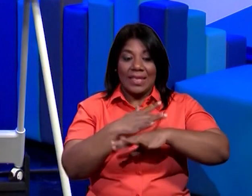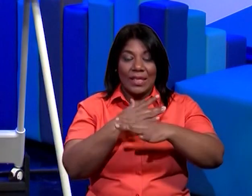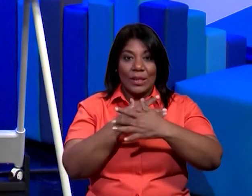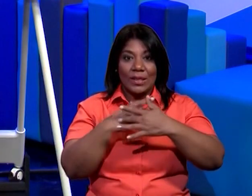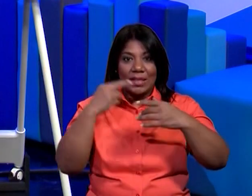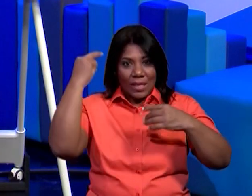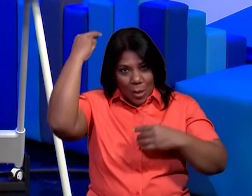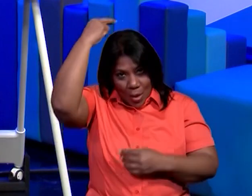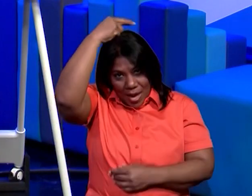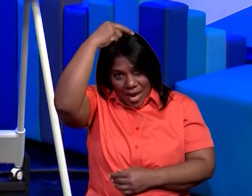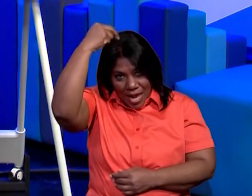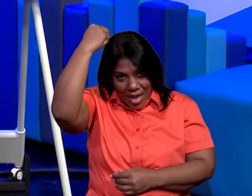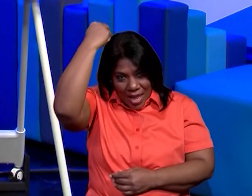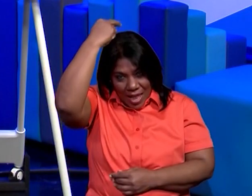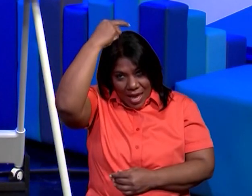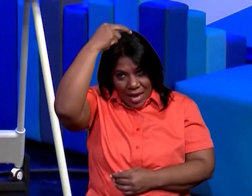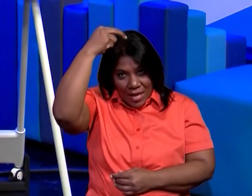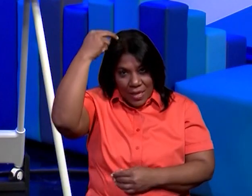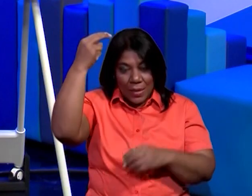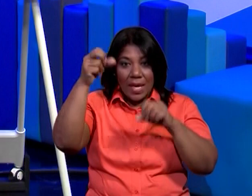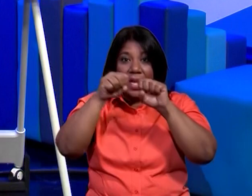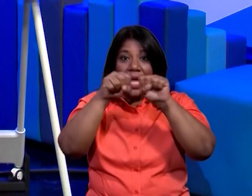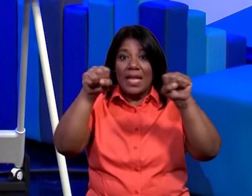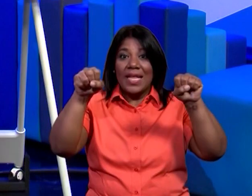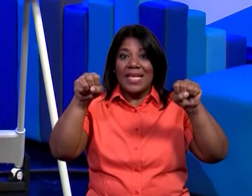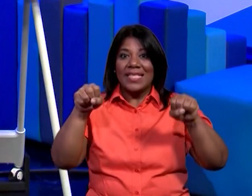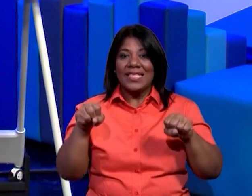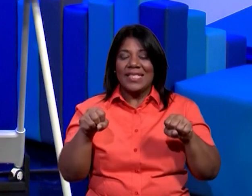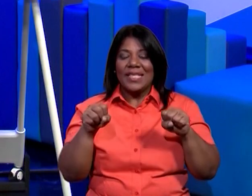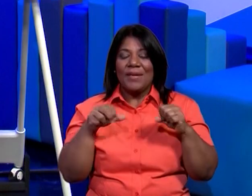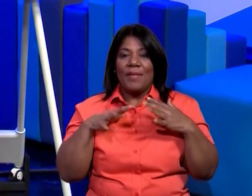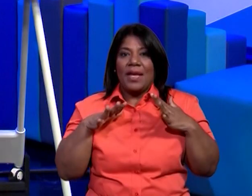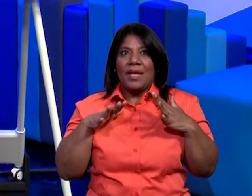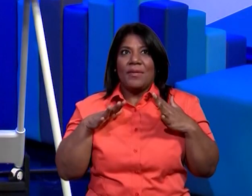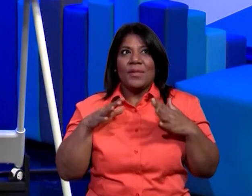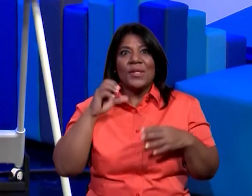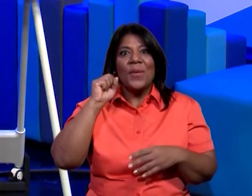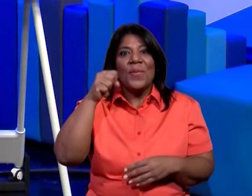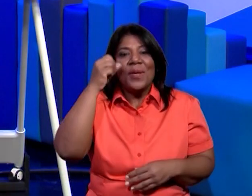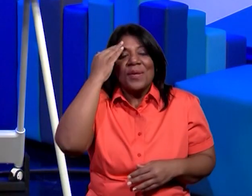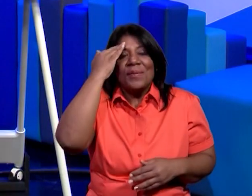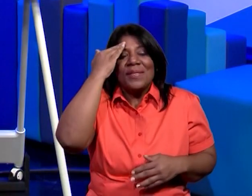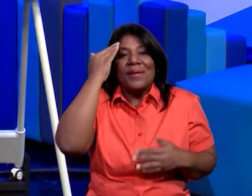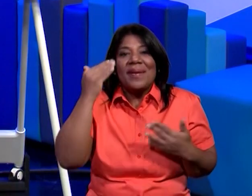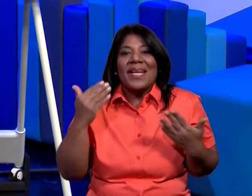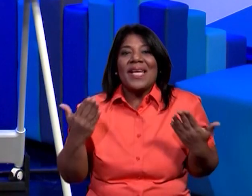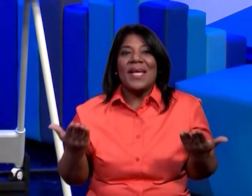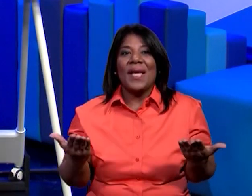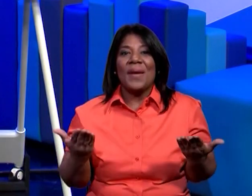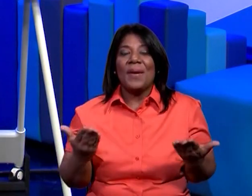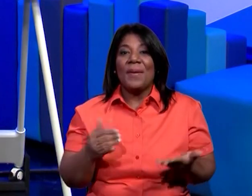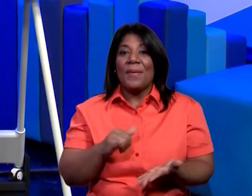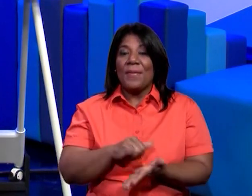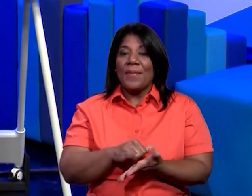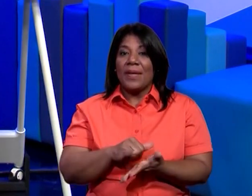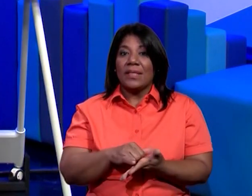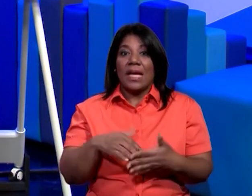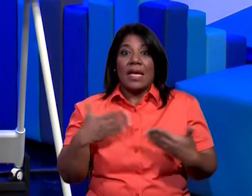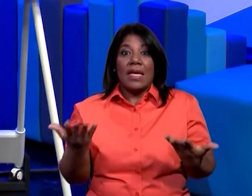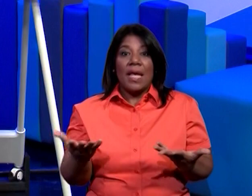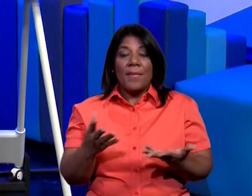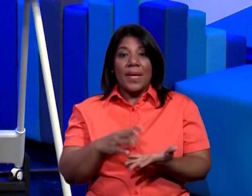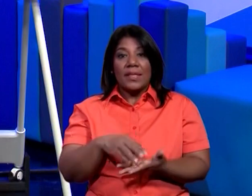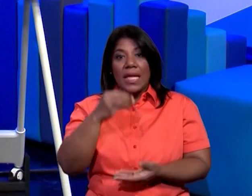neuronas directo a nuestro sistema nervioso nosotros podemos saber qué pasa a nuestro alrededor que más aprendimos